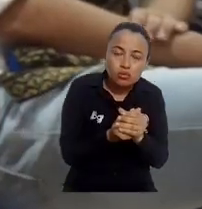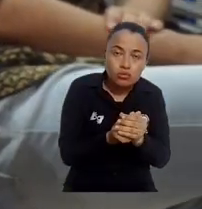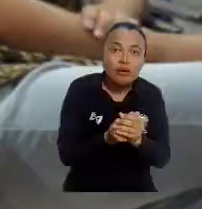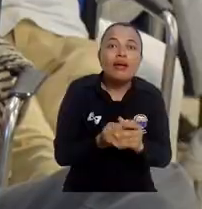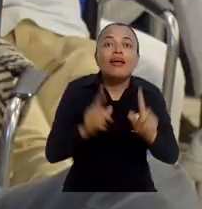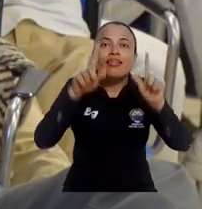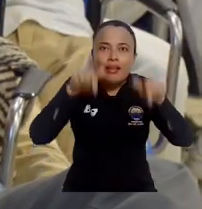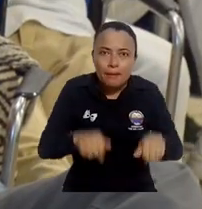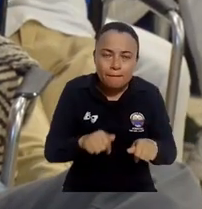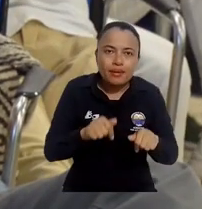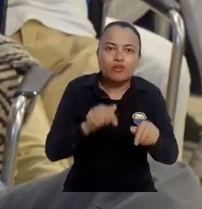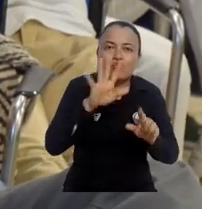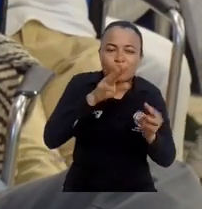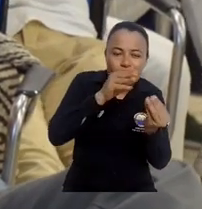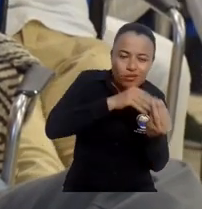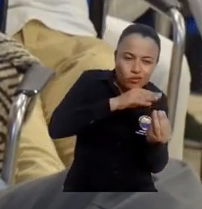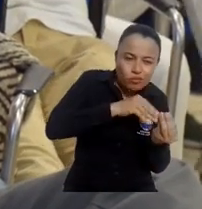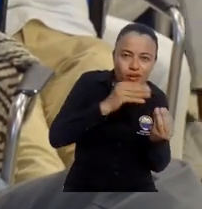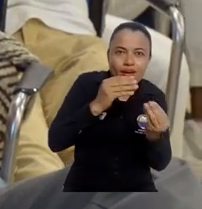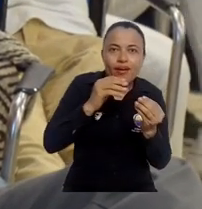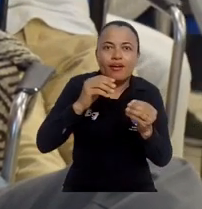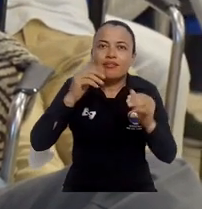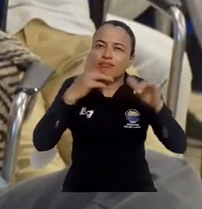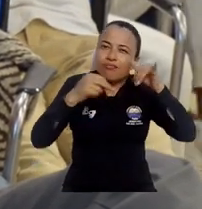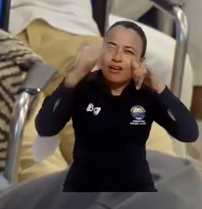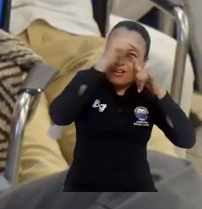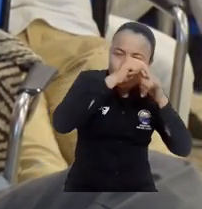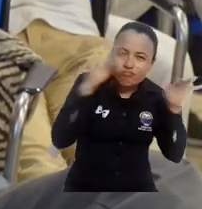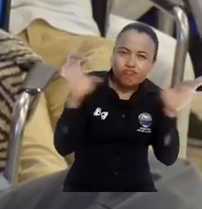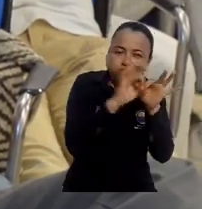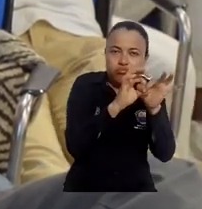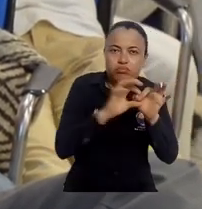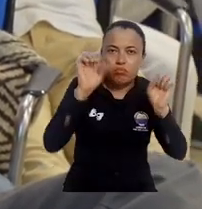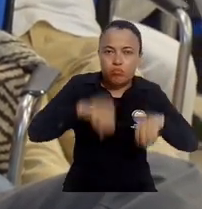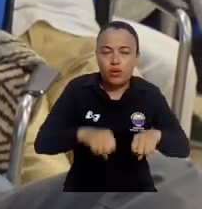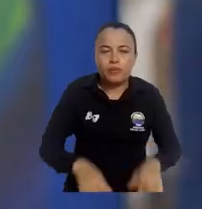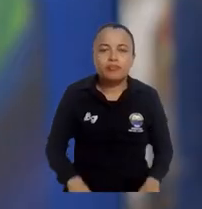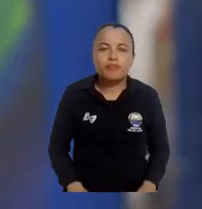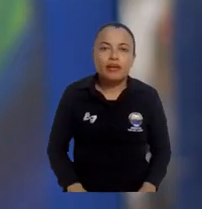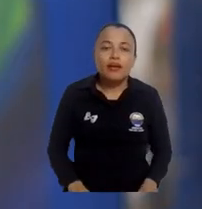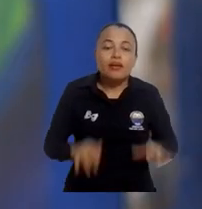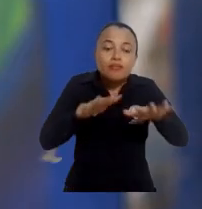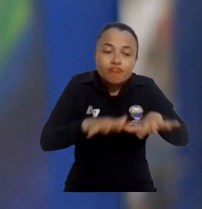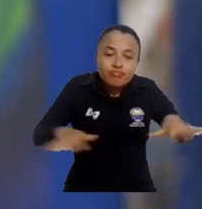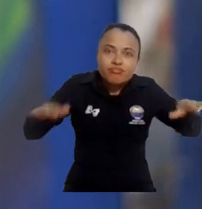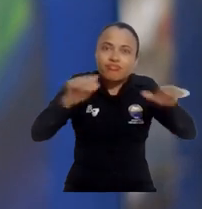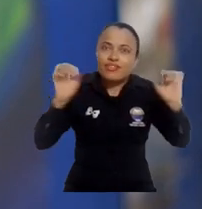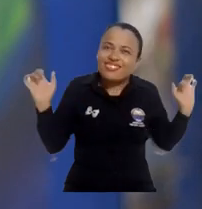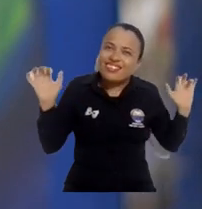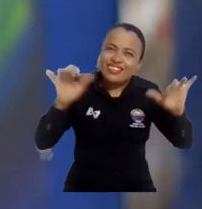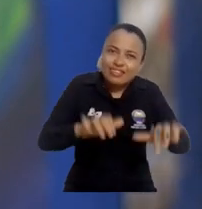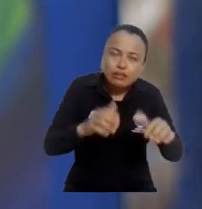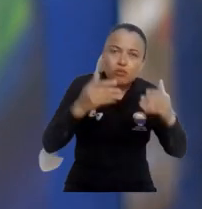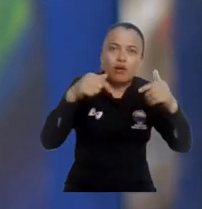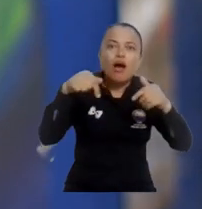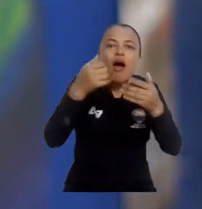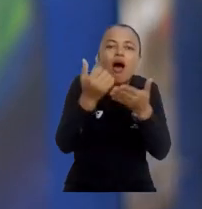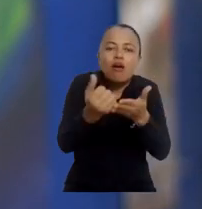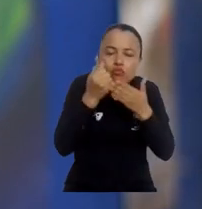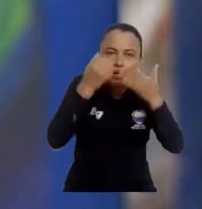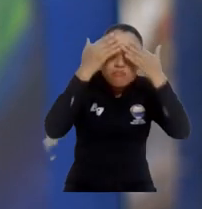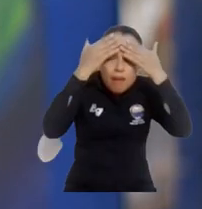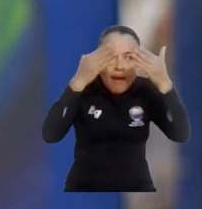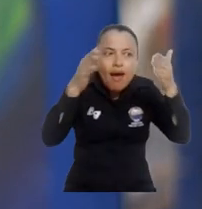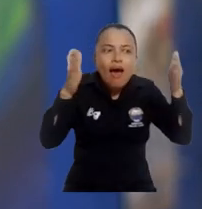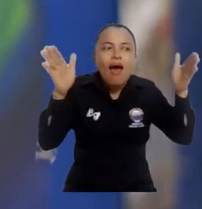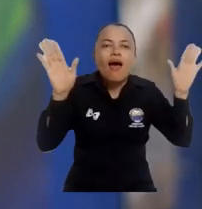ciencia más inclusiva y que involucre aún más a la antropología y la arqueología. Estos eventos nos permiten un poco ampliar el